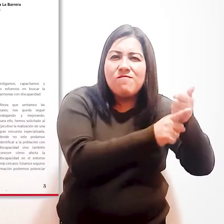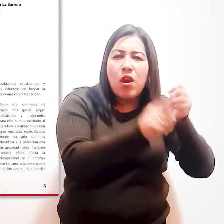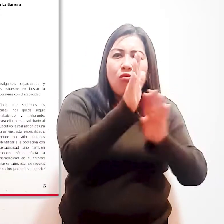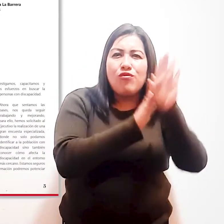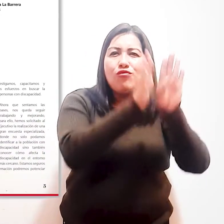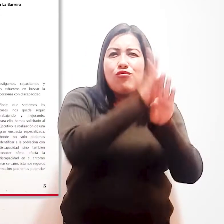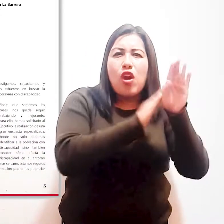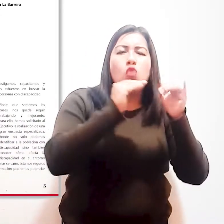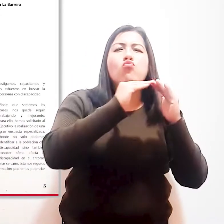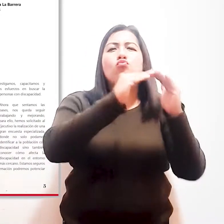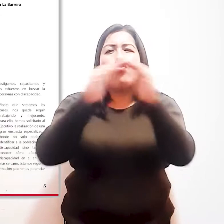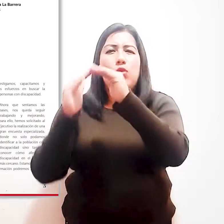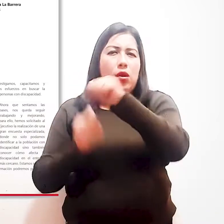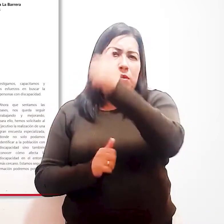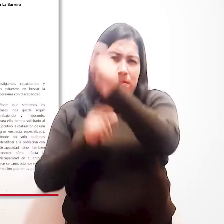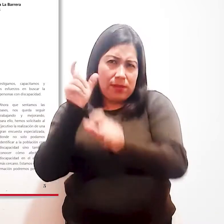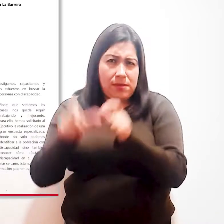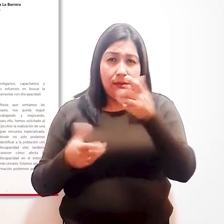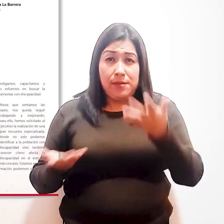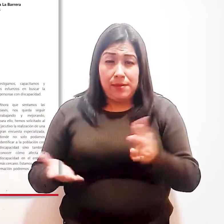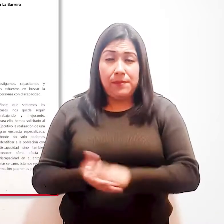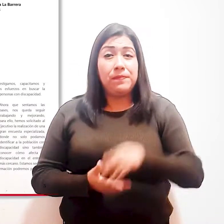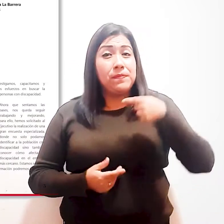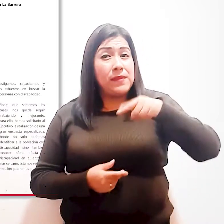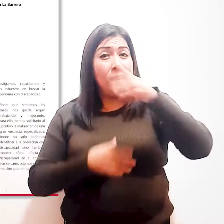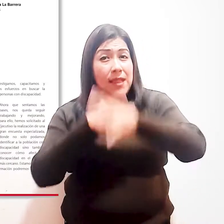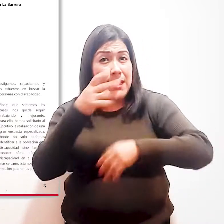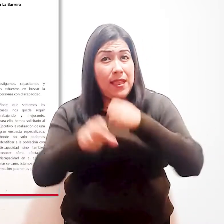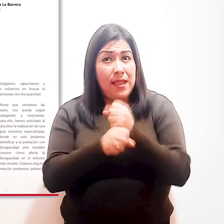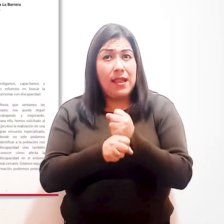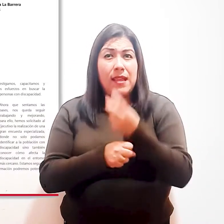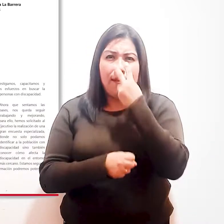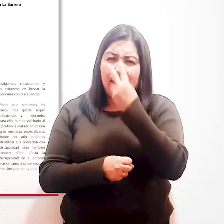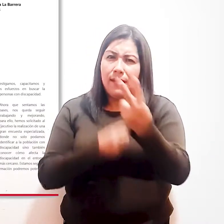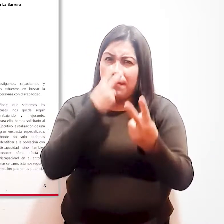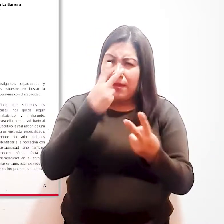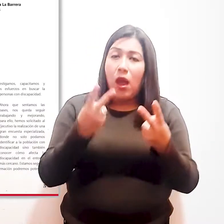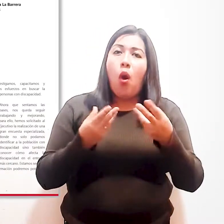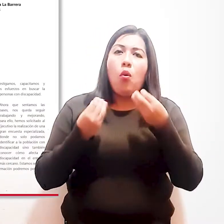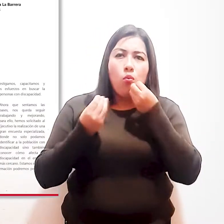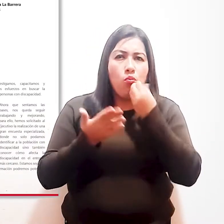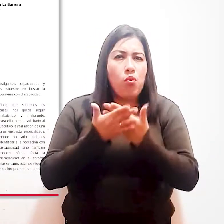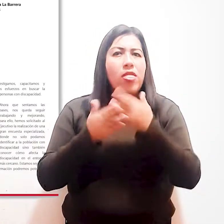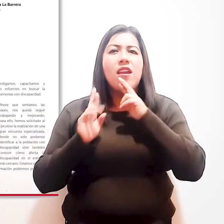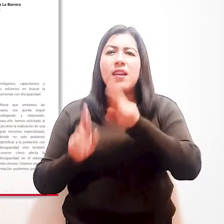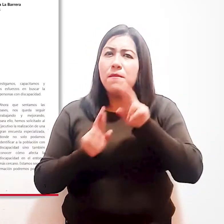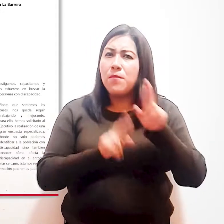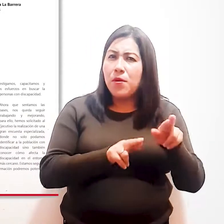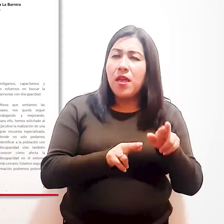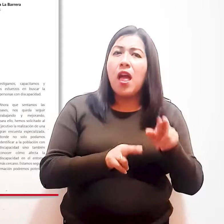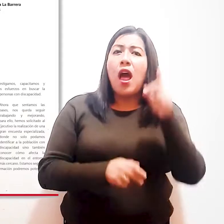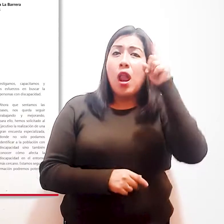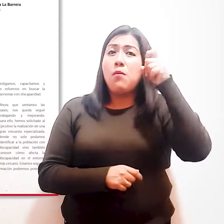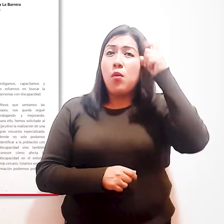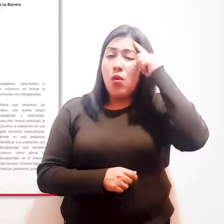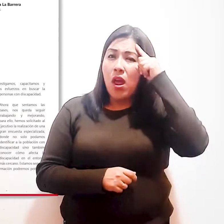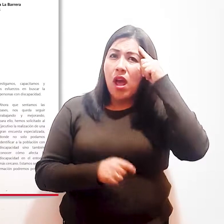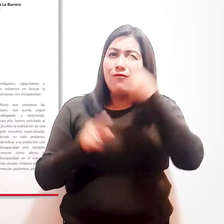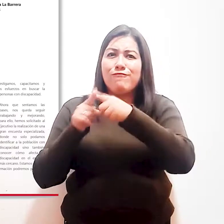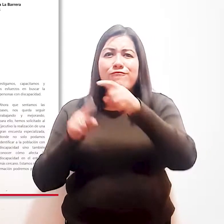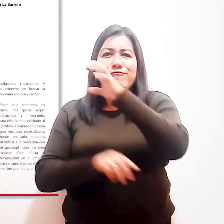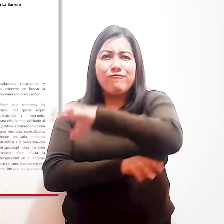de condiciones con los demás. En este año se han obtenido grandes avances. Contamos con una política nacional